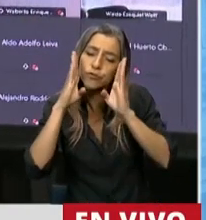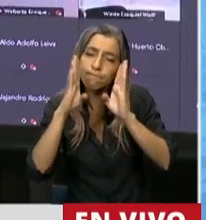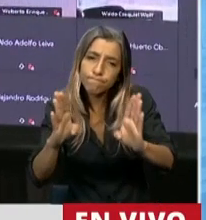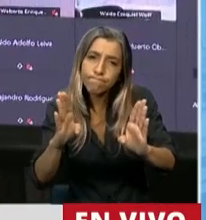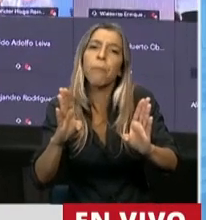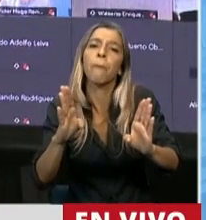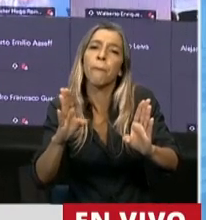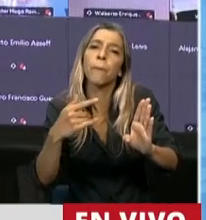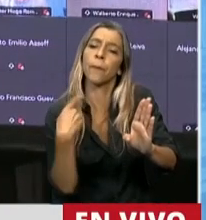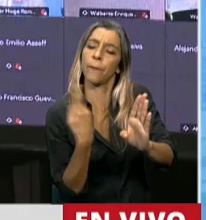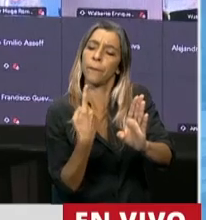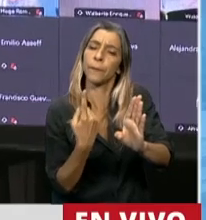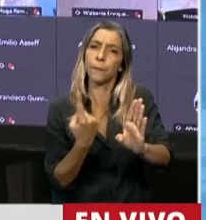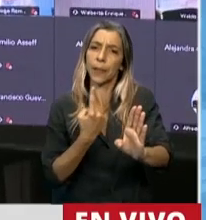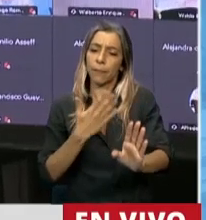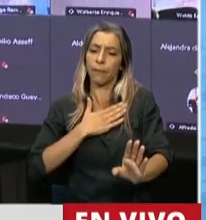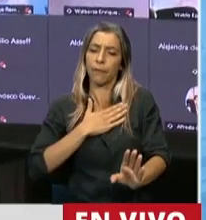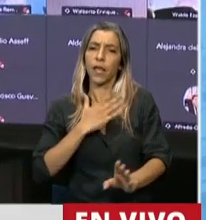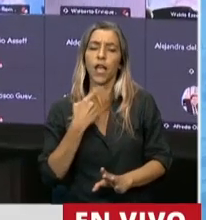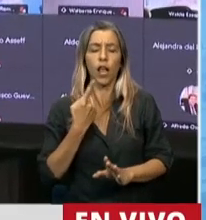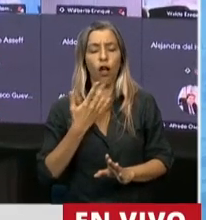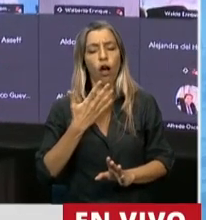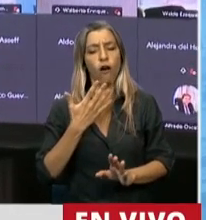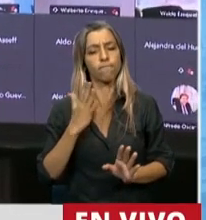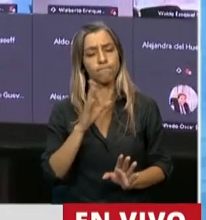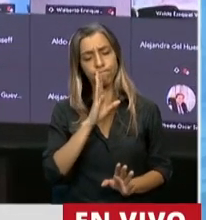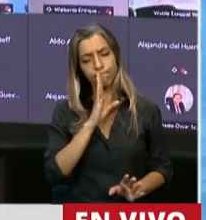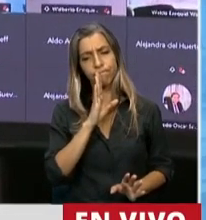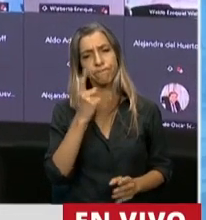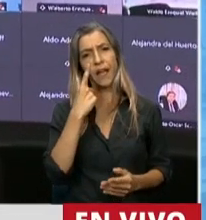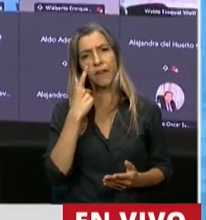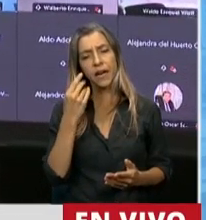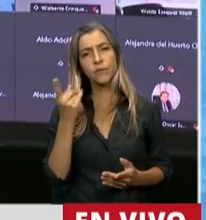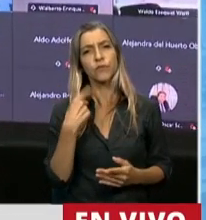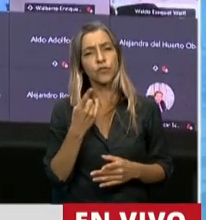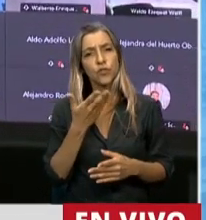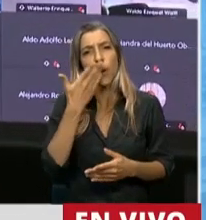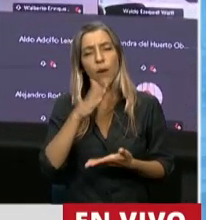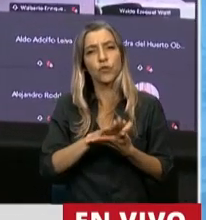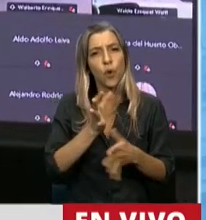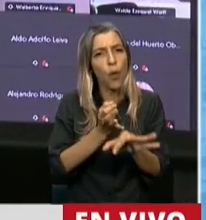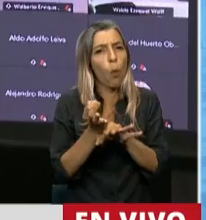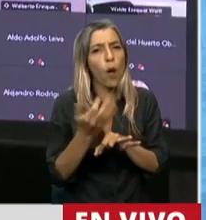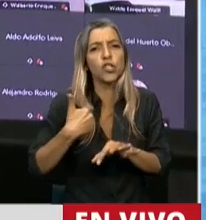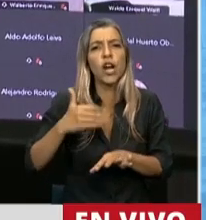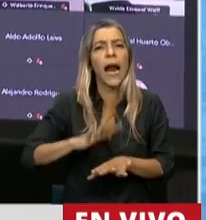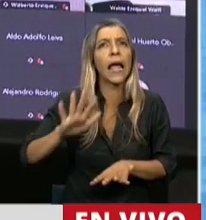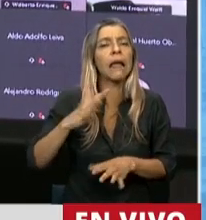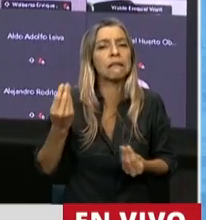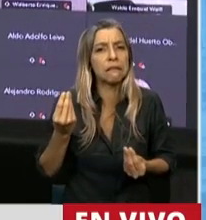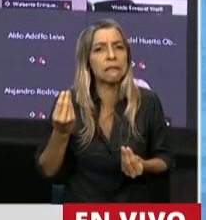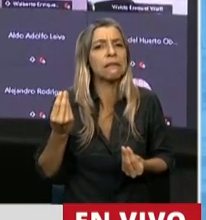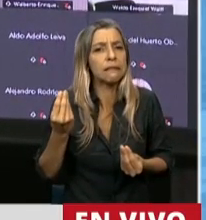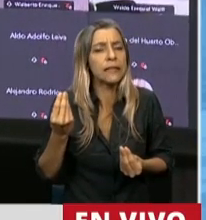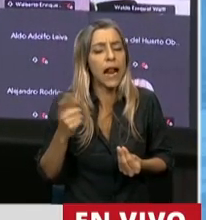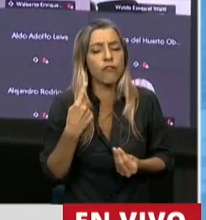soberbia cuando hablamos de la educación en la Argentina. Porque la verdad